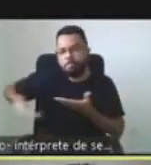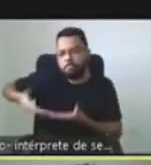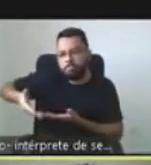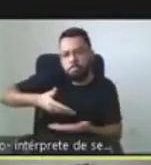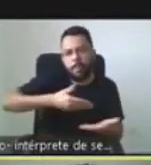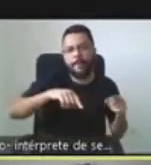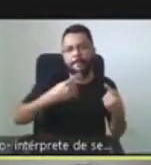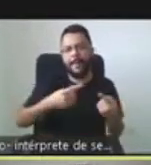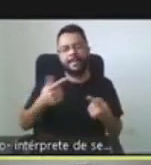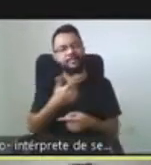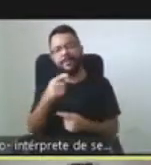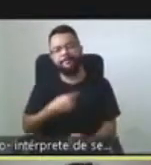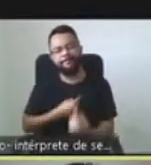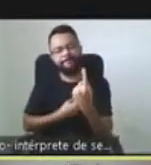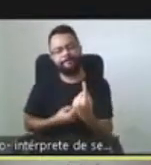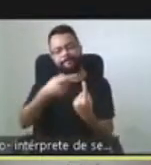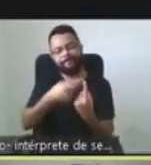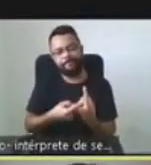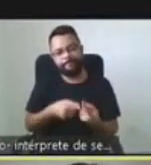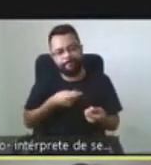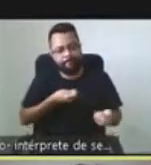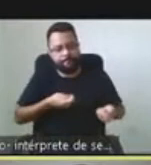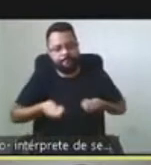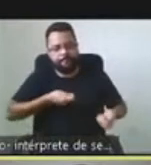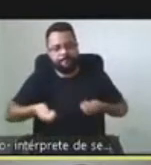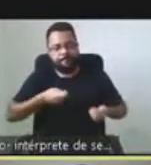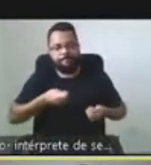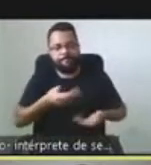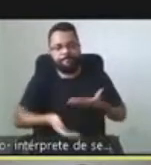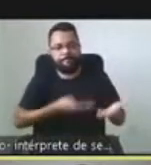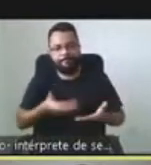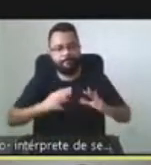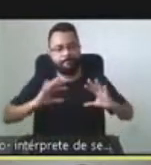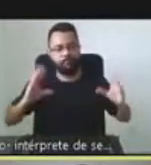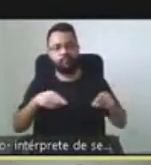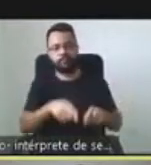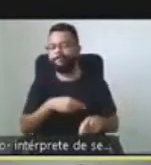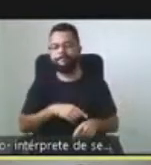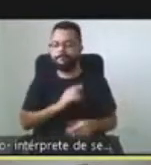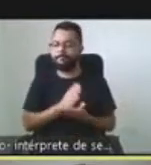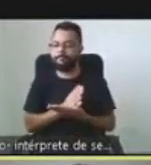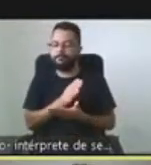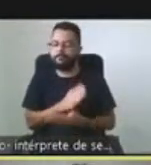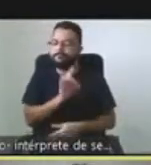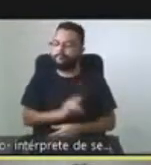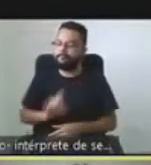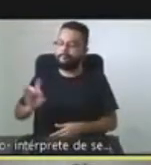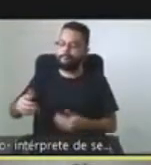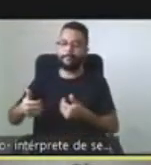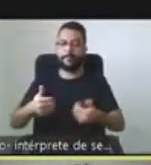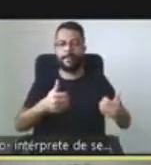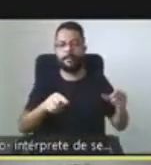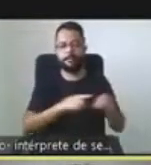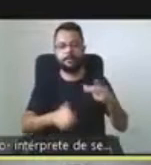veces tienes una persona que coordine el caso. Además, hay una incredulidad hacia las